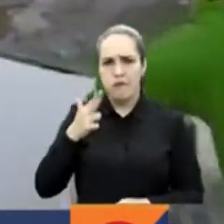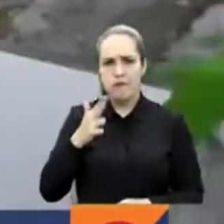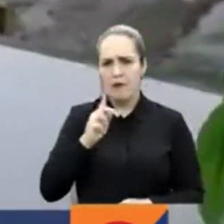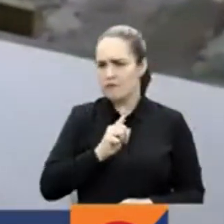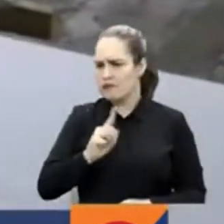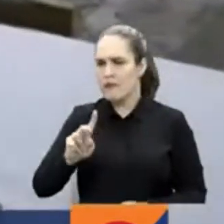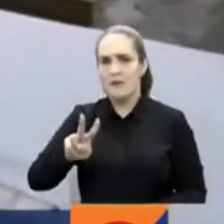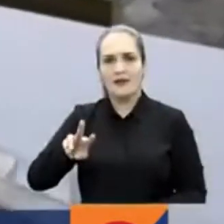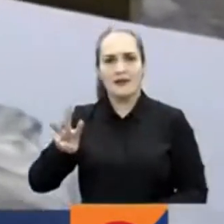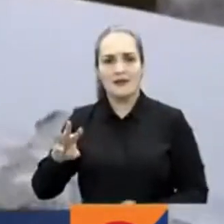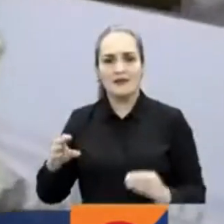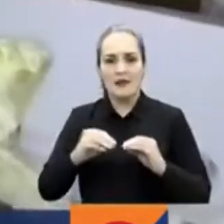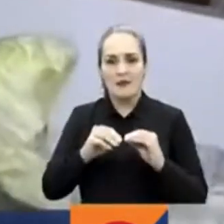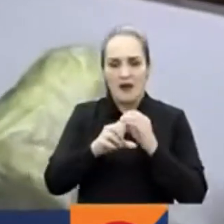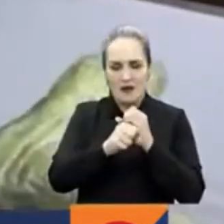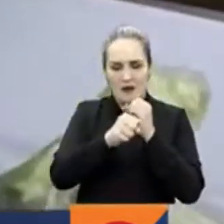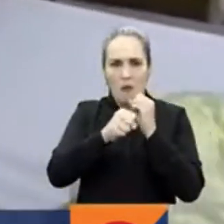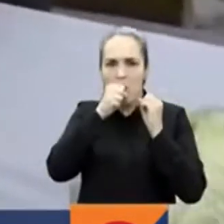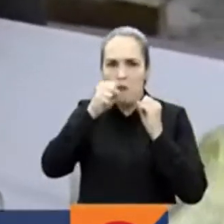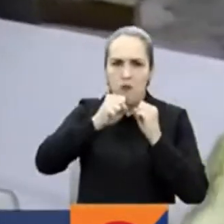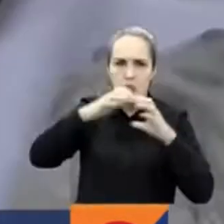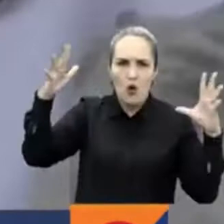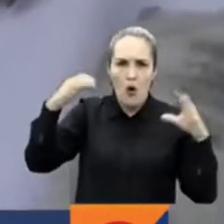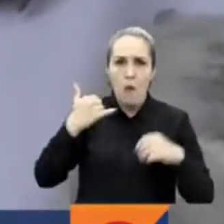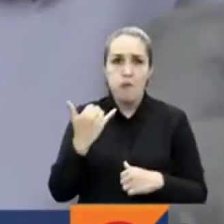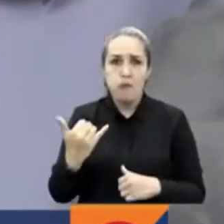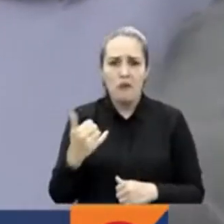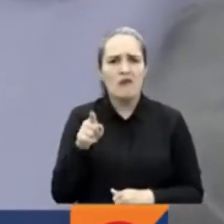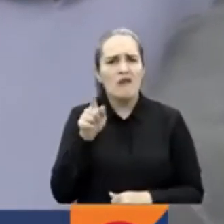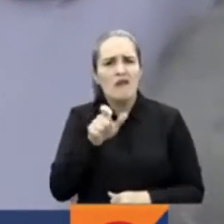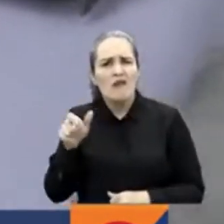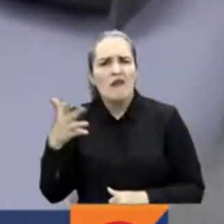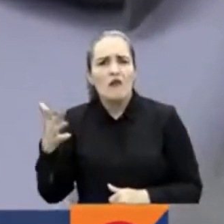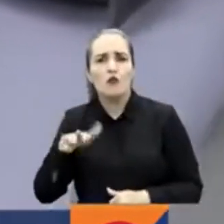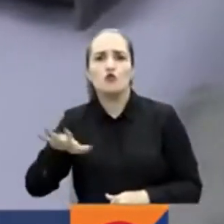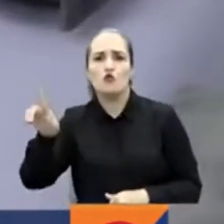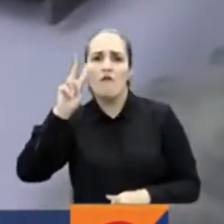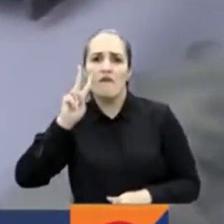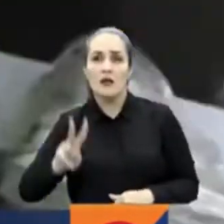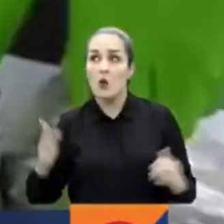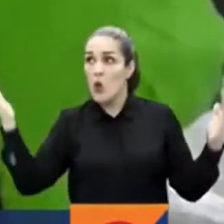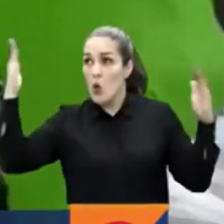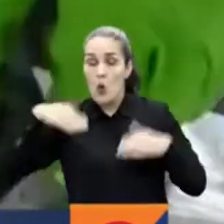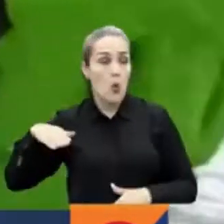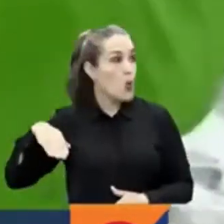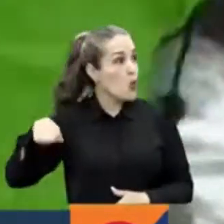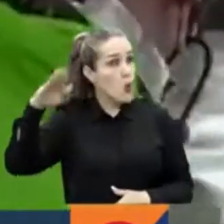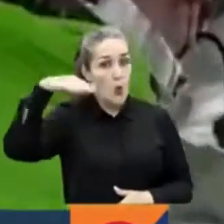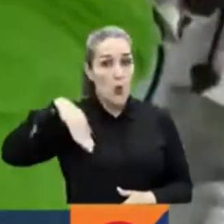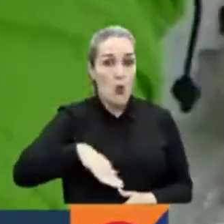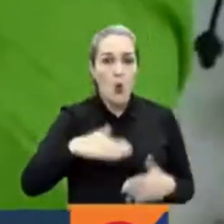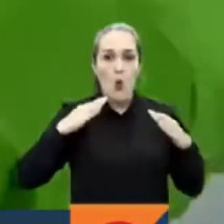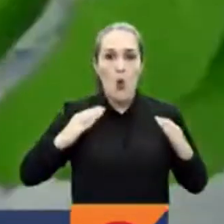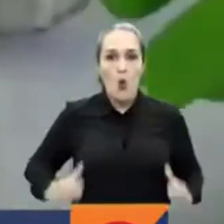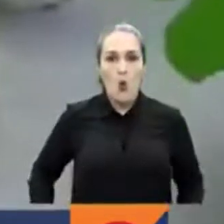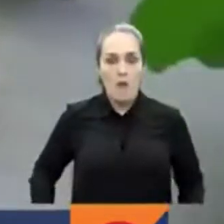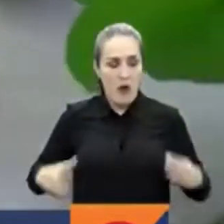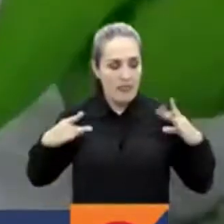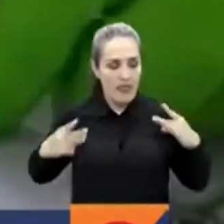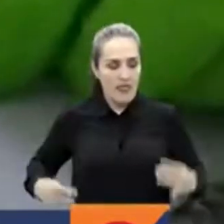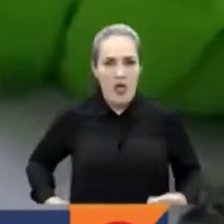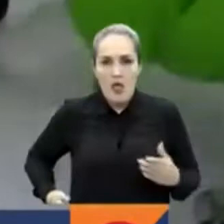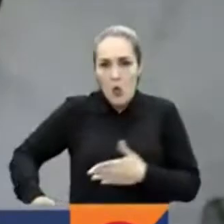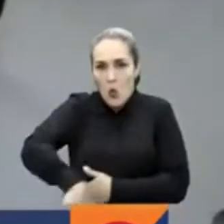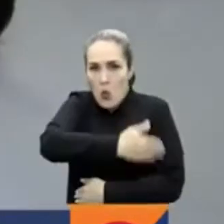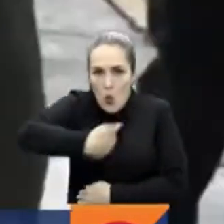granada de fragmentación. Según las autoridades, las mujeres provenían de Venezuela con el armamento adherido a su cuerpo con cinta y